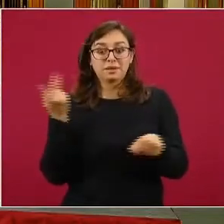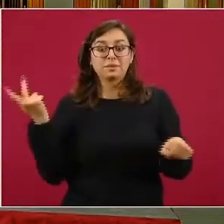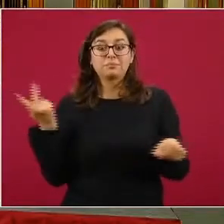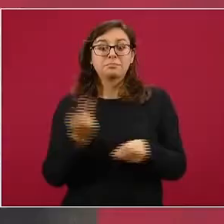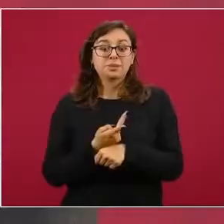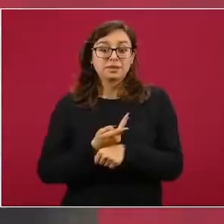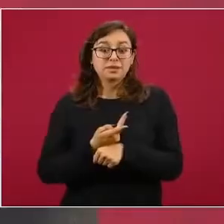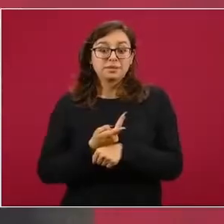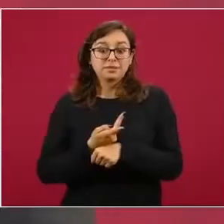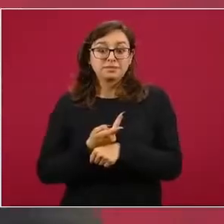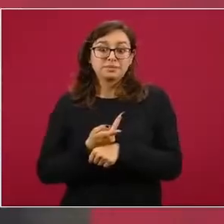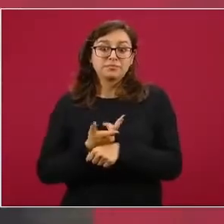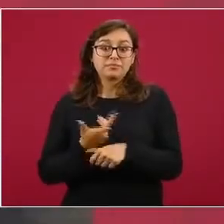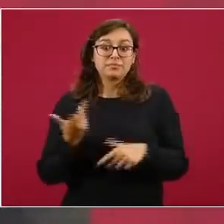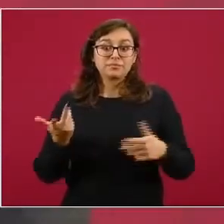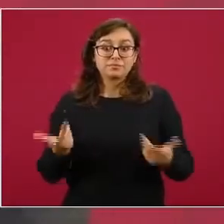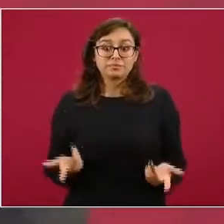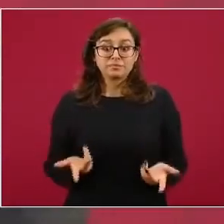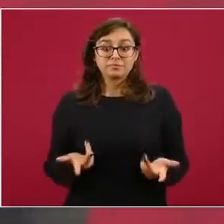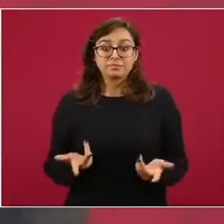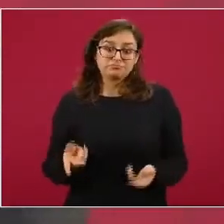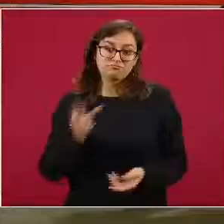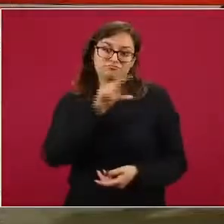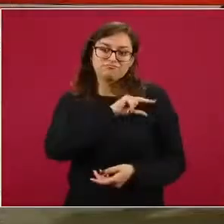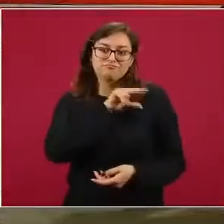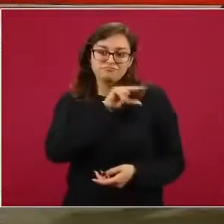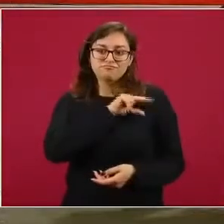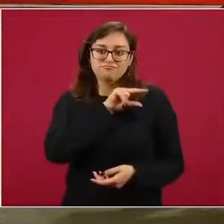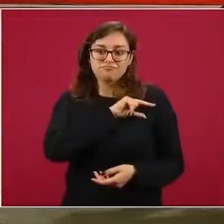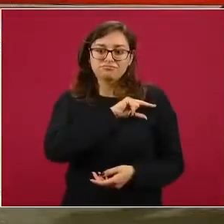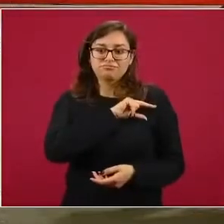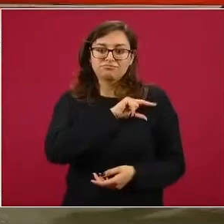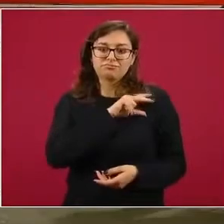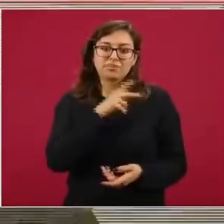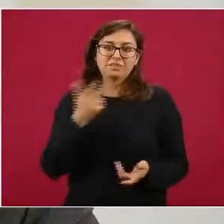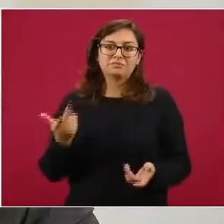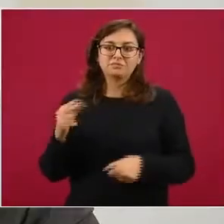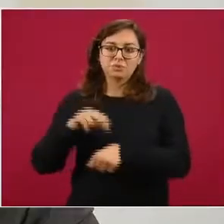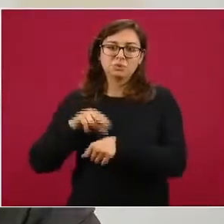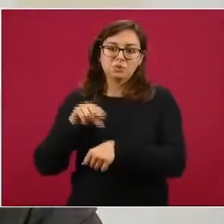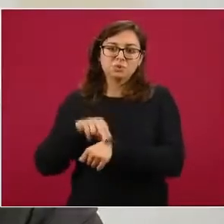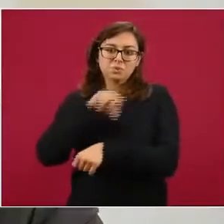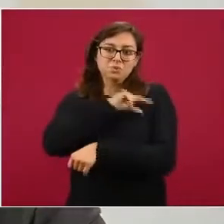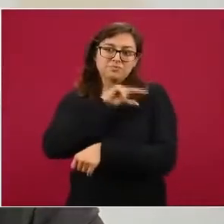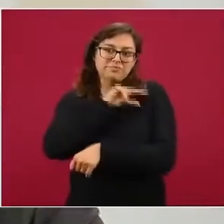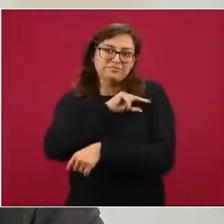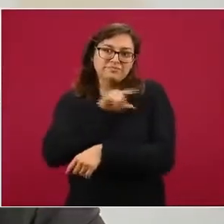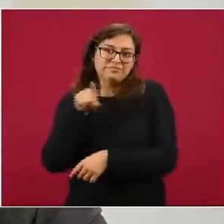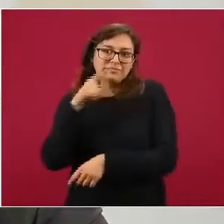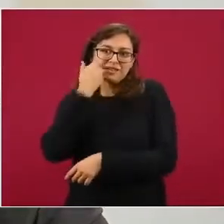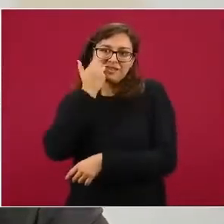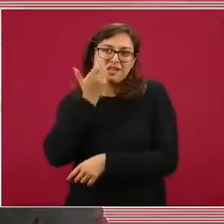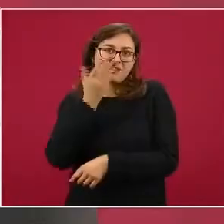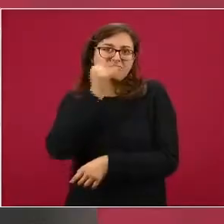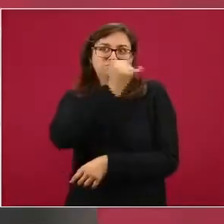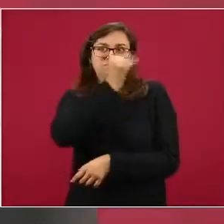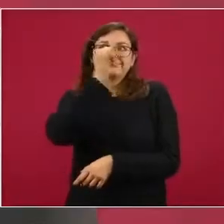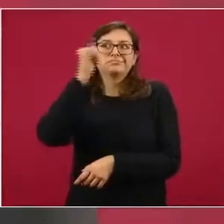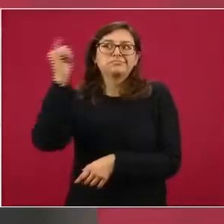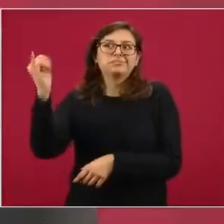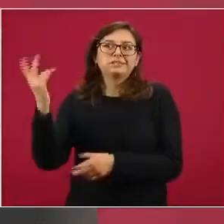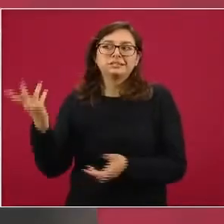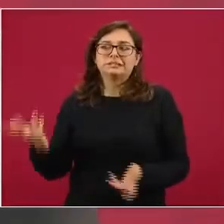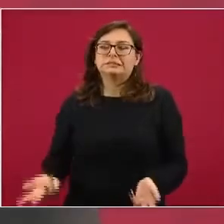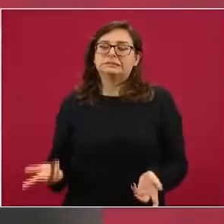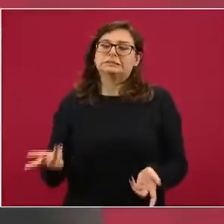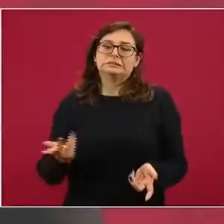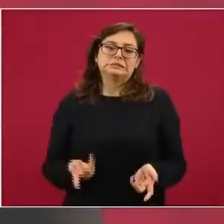mercado, el polo privado genera muchas atracciones. Entonces, desde el reto